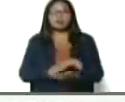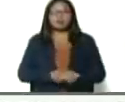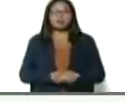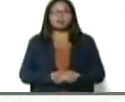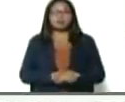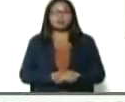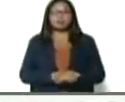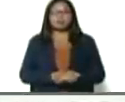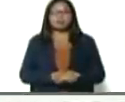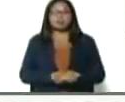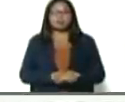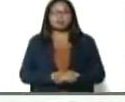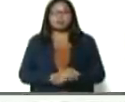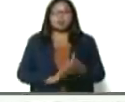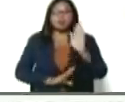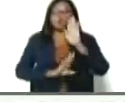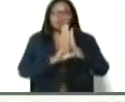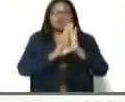multiplicando,